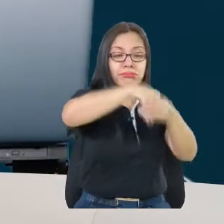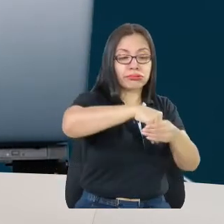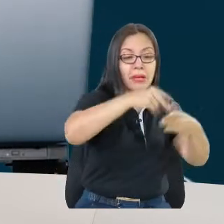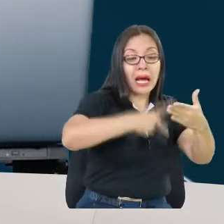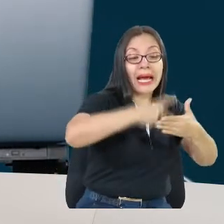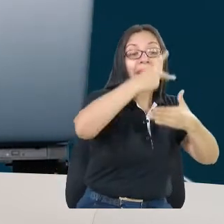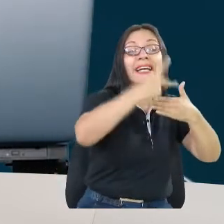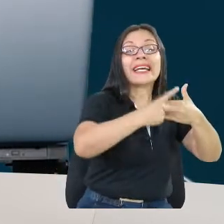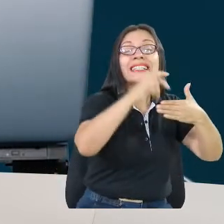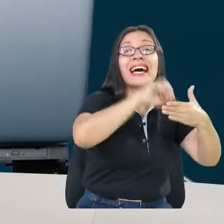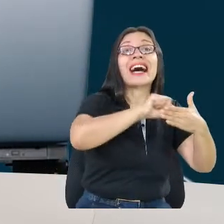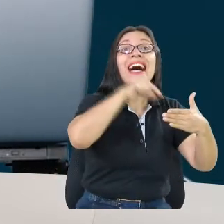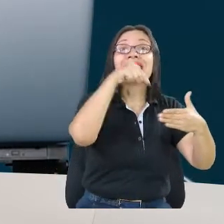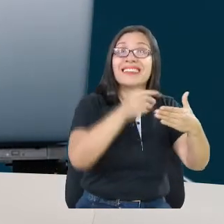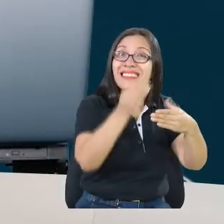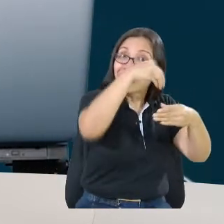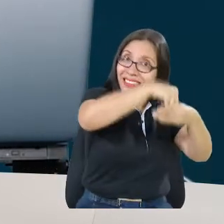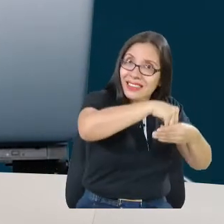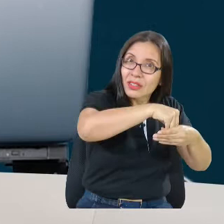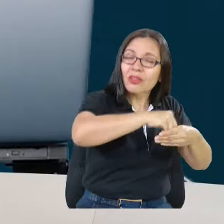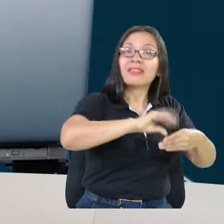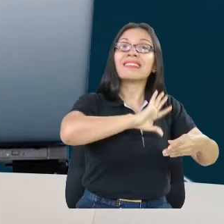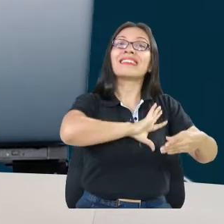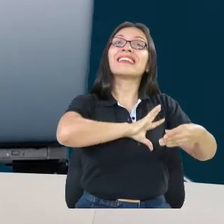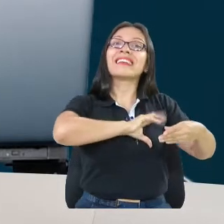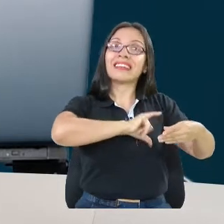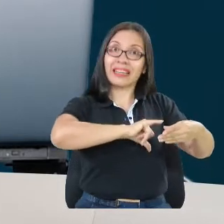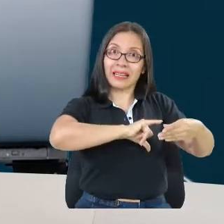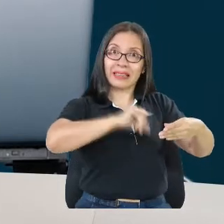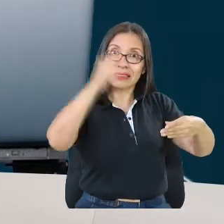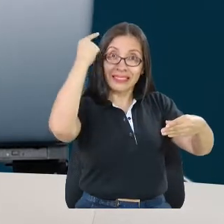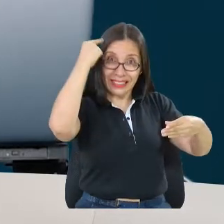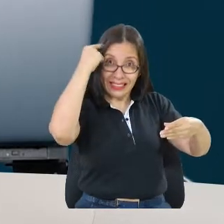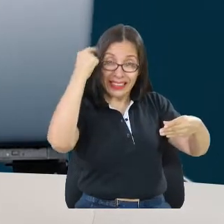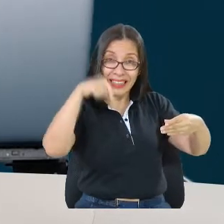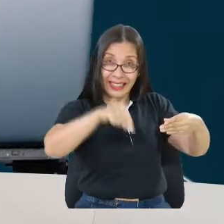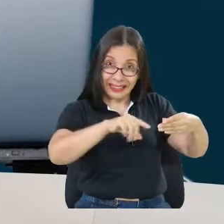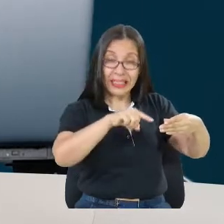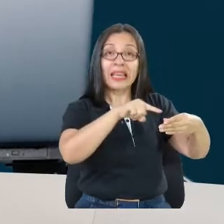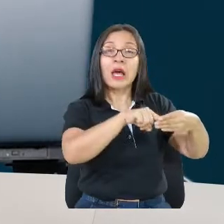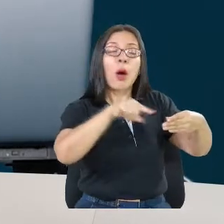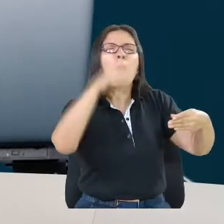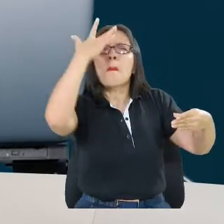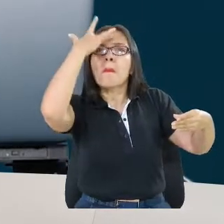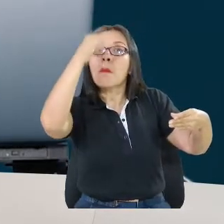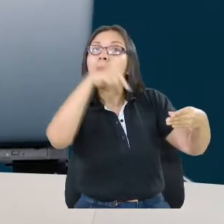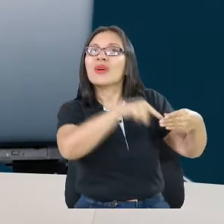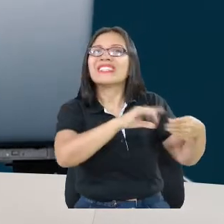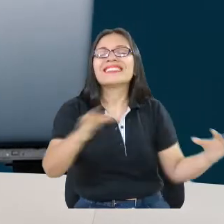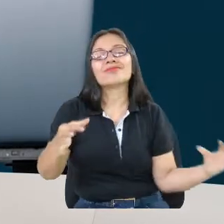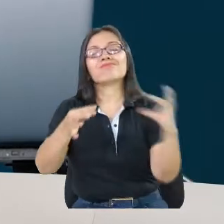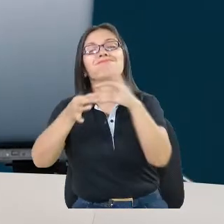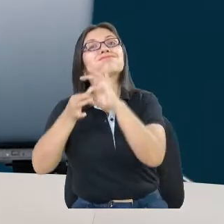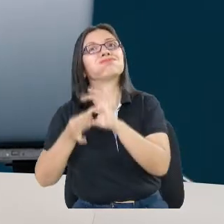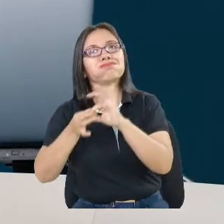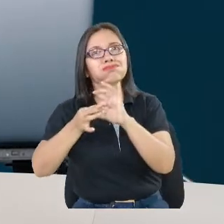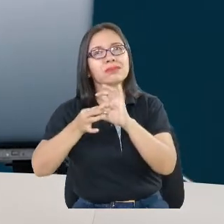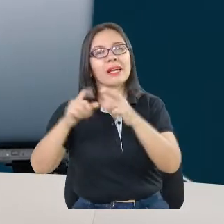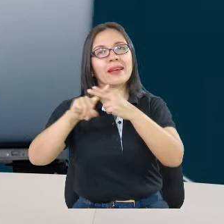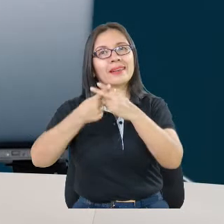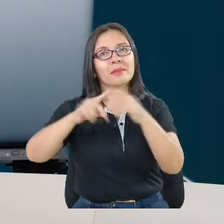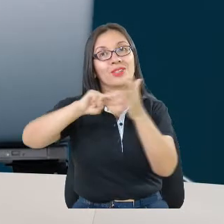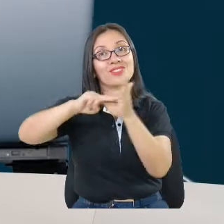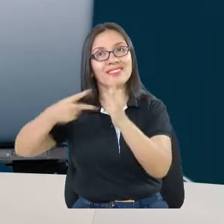como Scala Inteligente, precisamente por las herramientas tecnológicas que más adelante les voy a mostrar, que nos